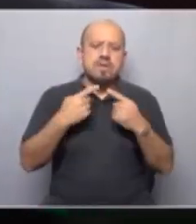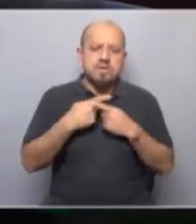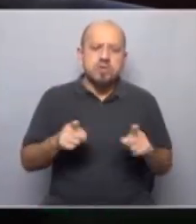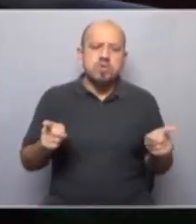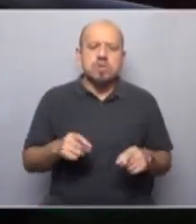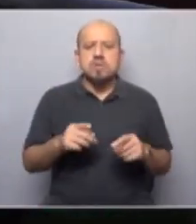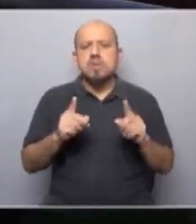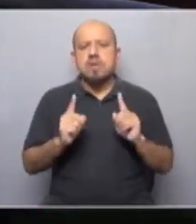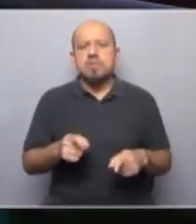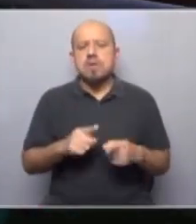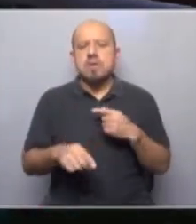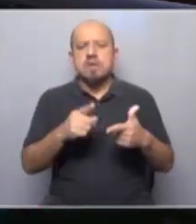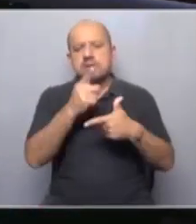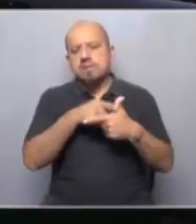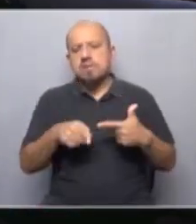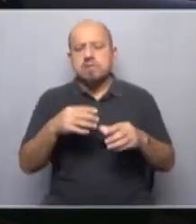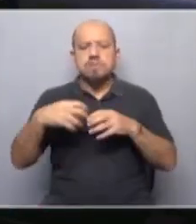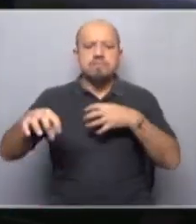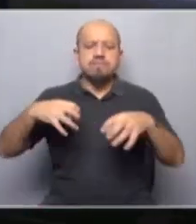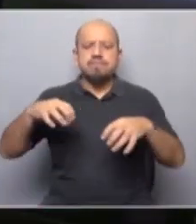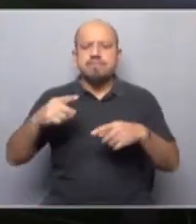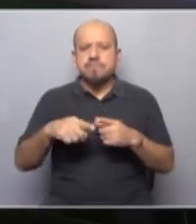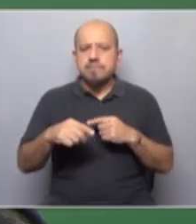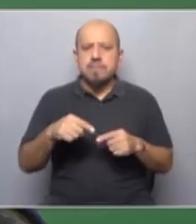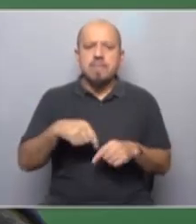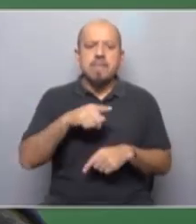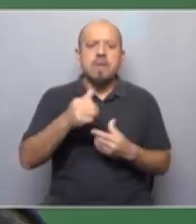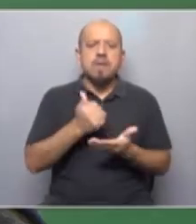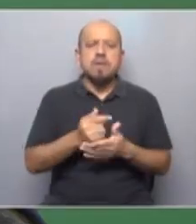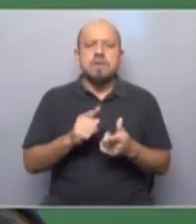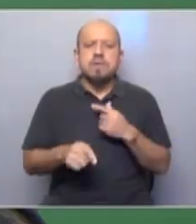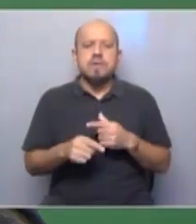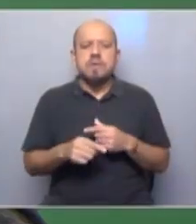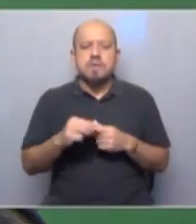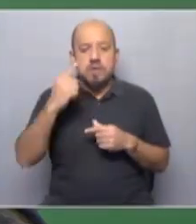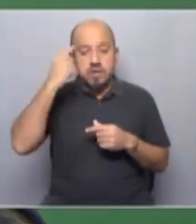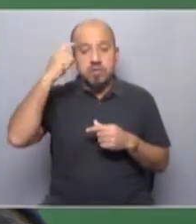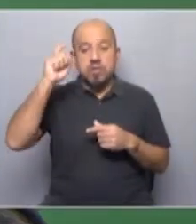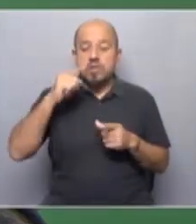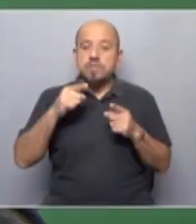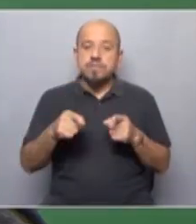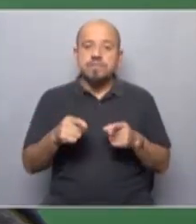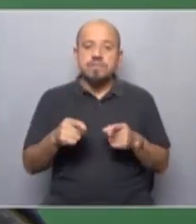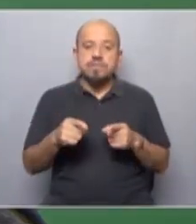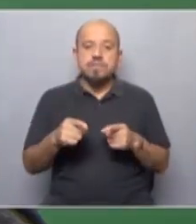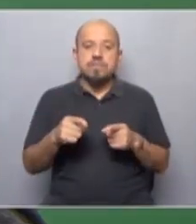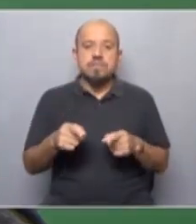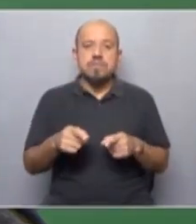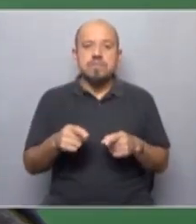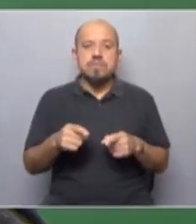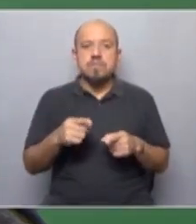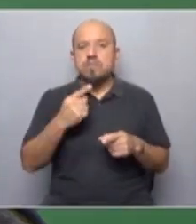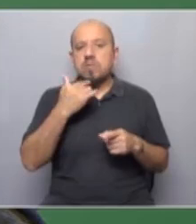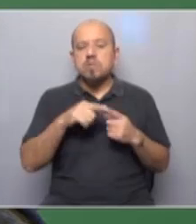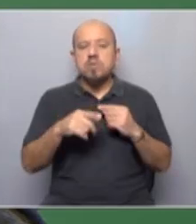según la parte del mundo en que uno de alguna manera está. La parte ideológica pesó mucho sobre todo en la época más reciente